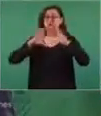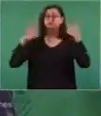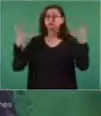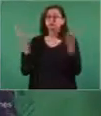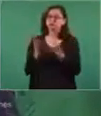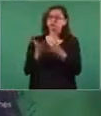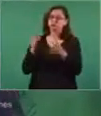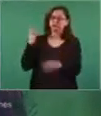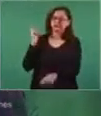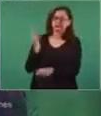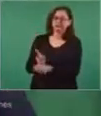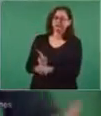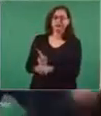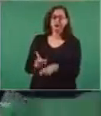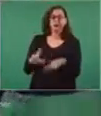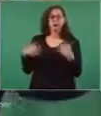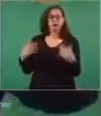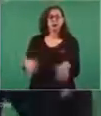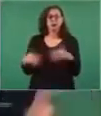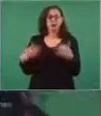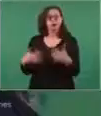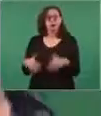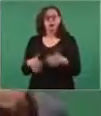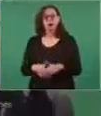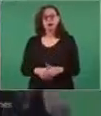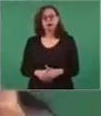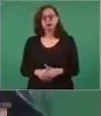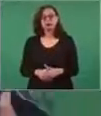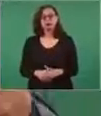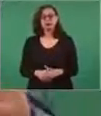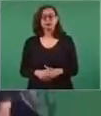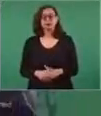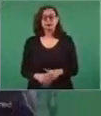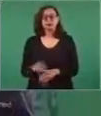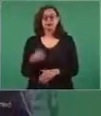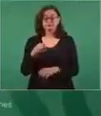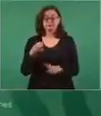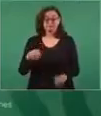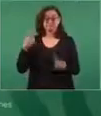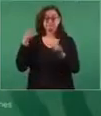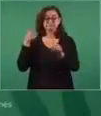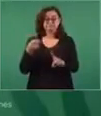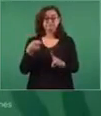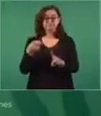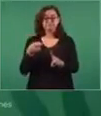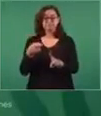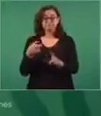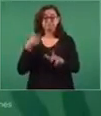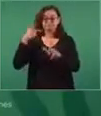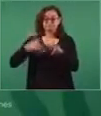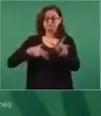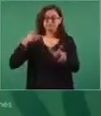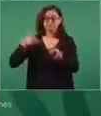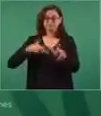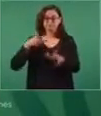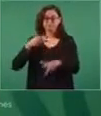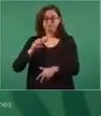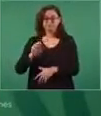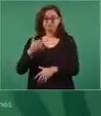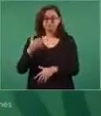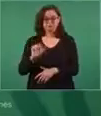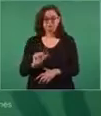toda esa región. Entonces, ese es el propósito del tren maya